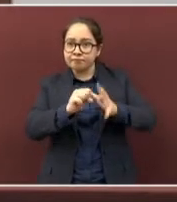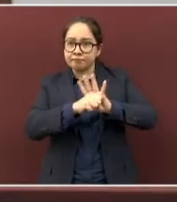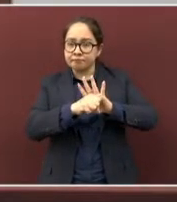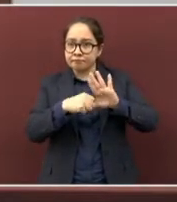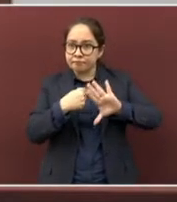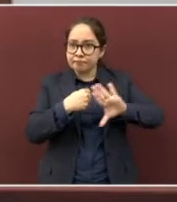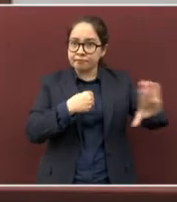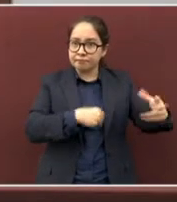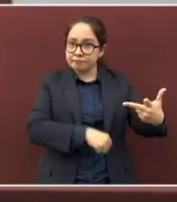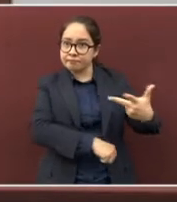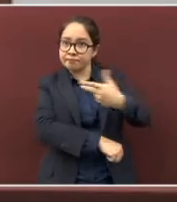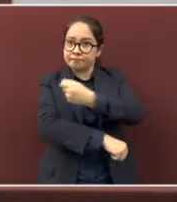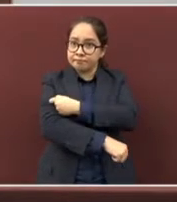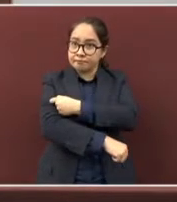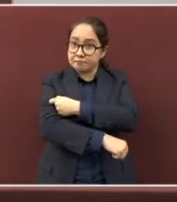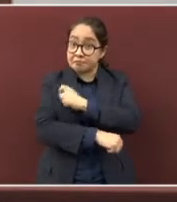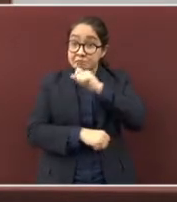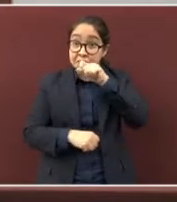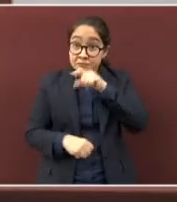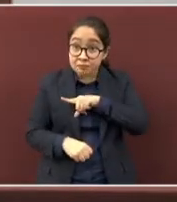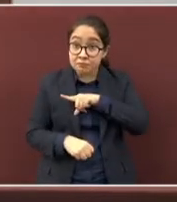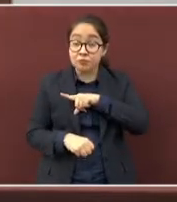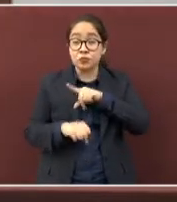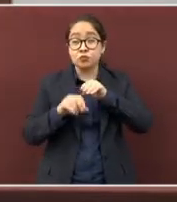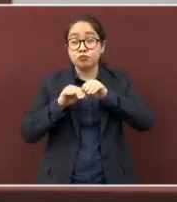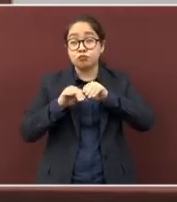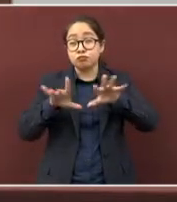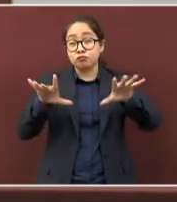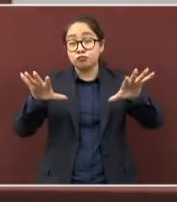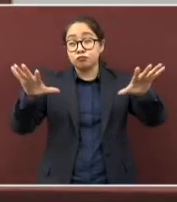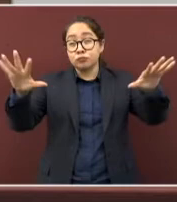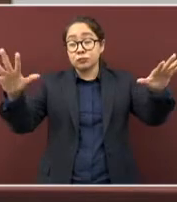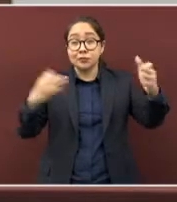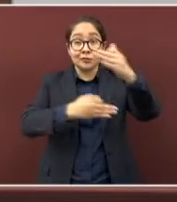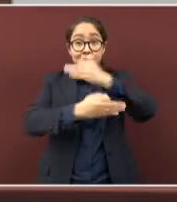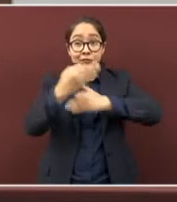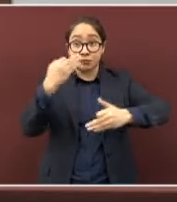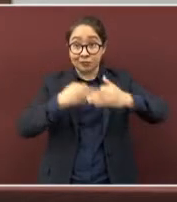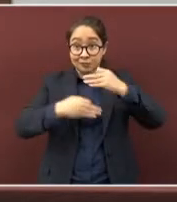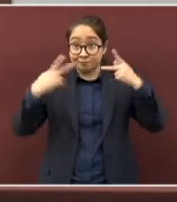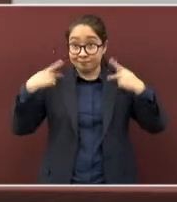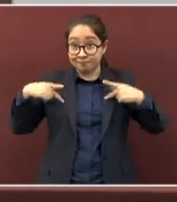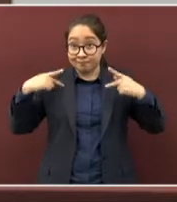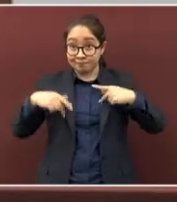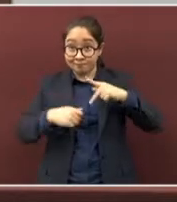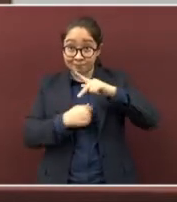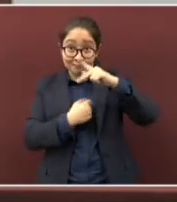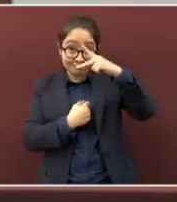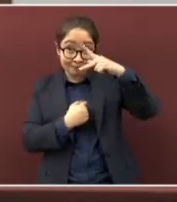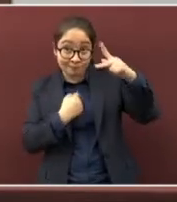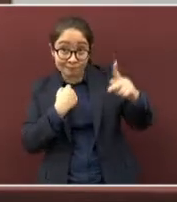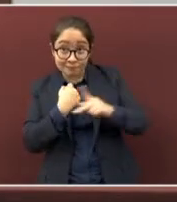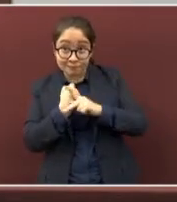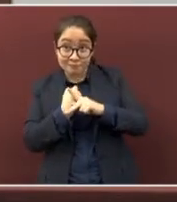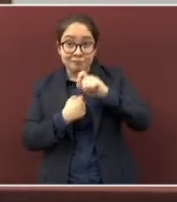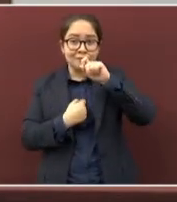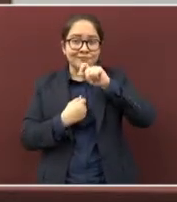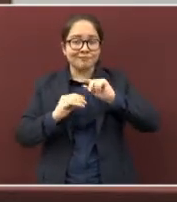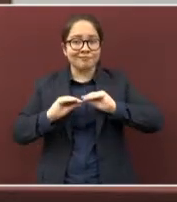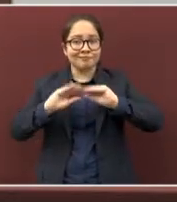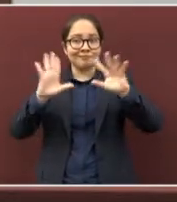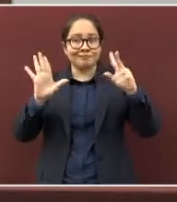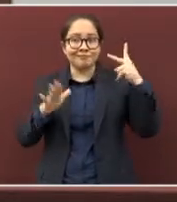de esa misma forma, cubriendo a toda la población en nuestro país y, por supuesto, en nuestro estado.